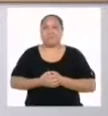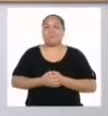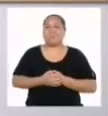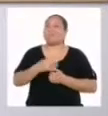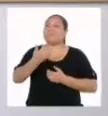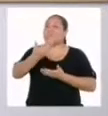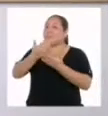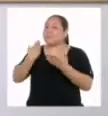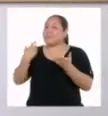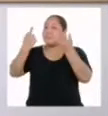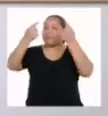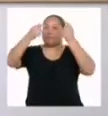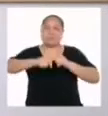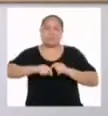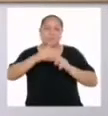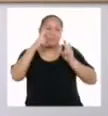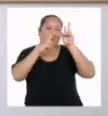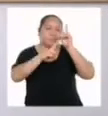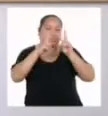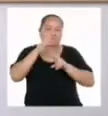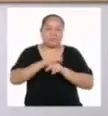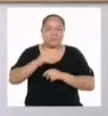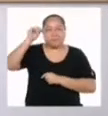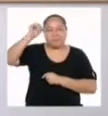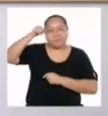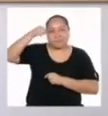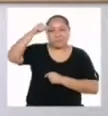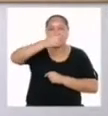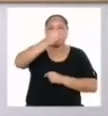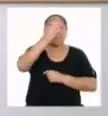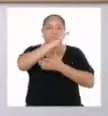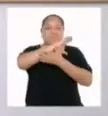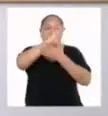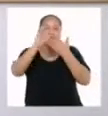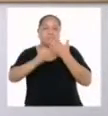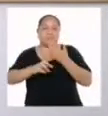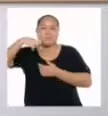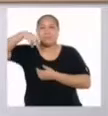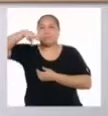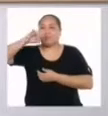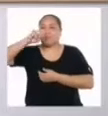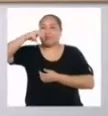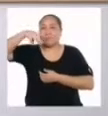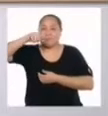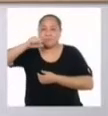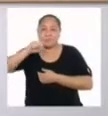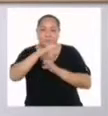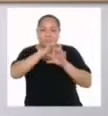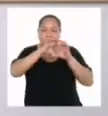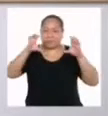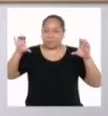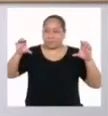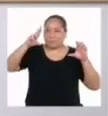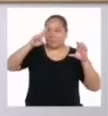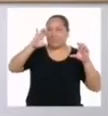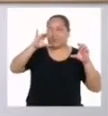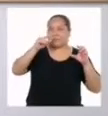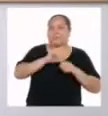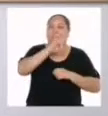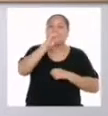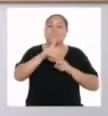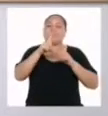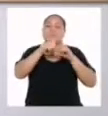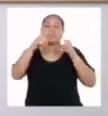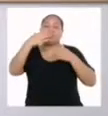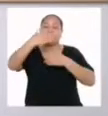Antes de la pausa, nos quedamos viendo y repasando algunas propiedades de los prismas rectos usando la caja de chocolates